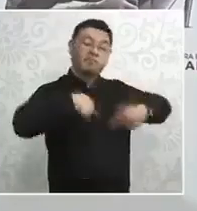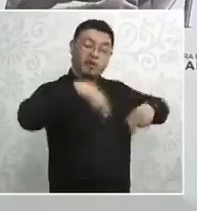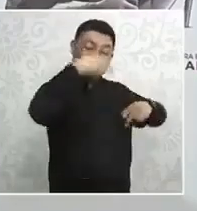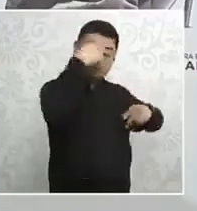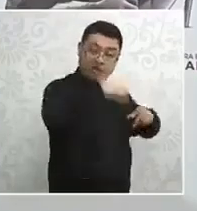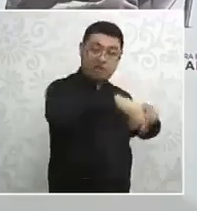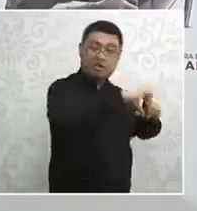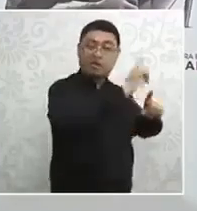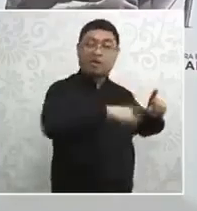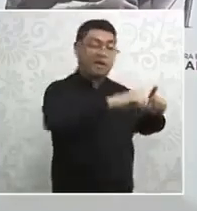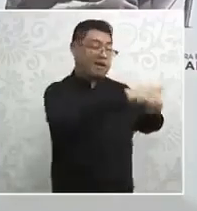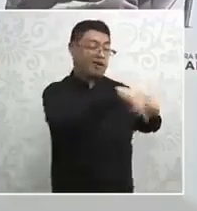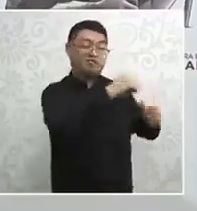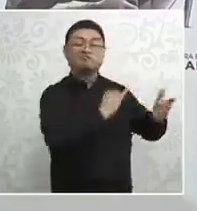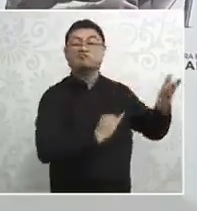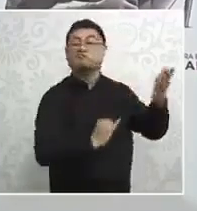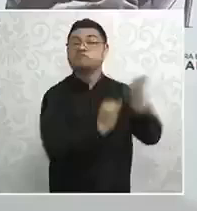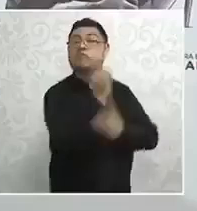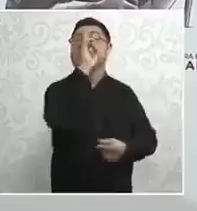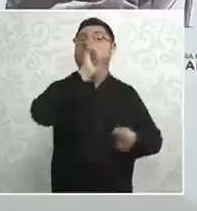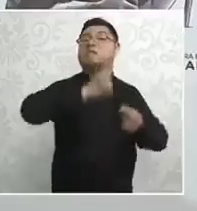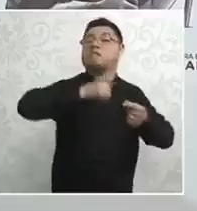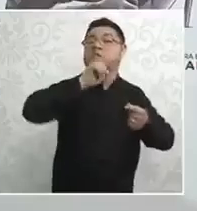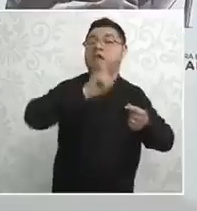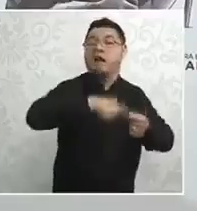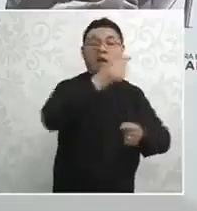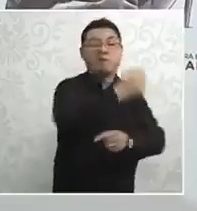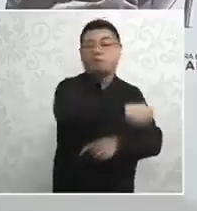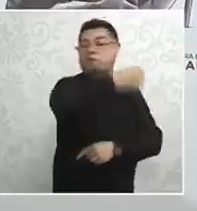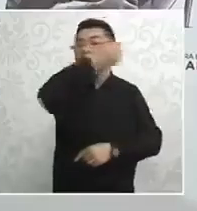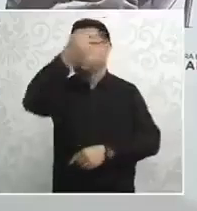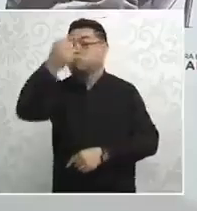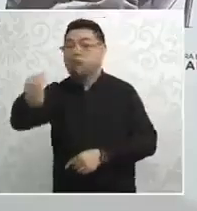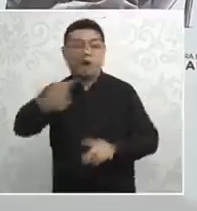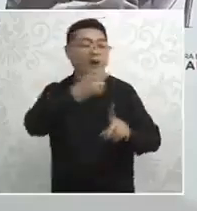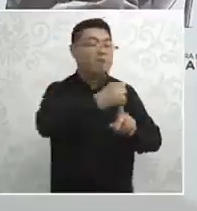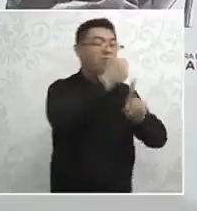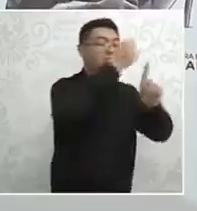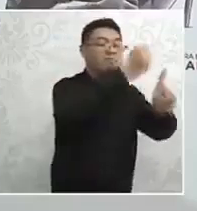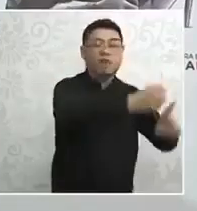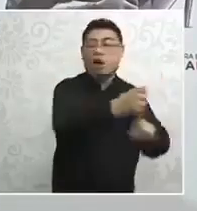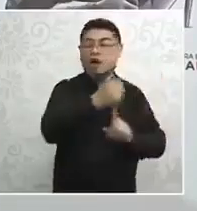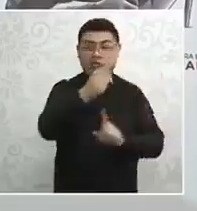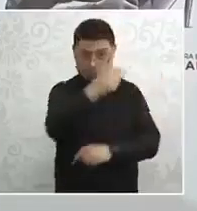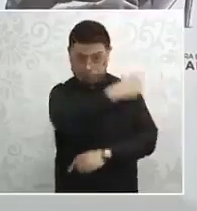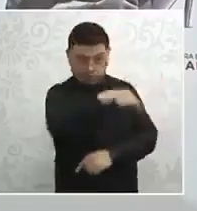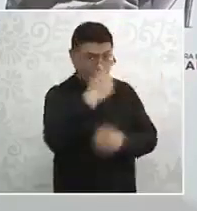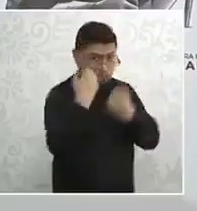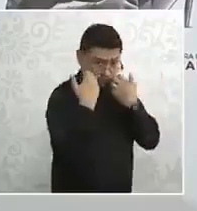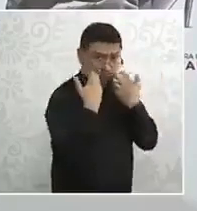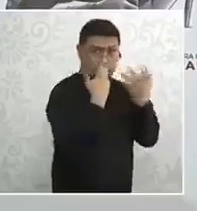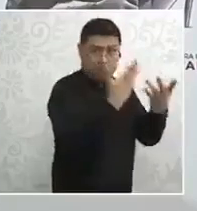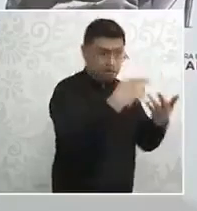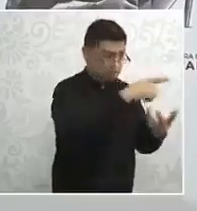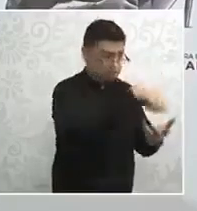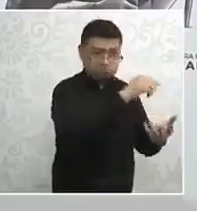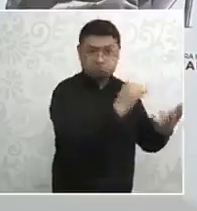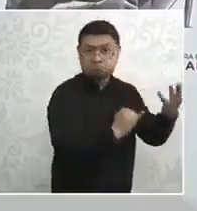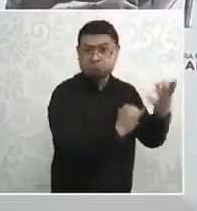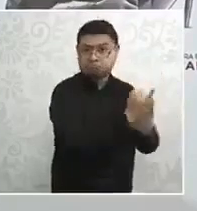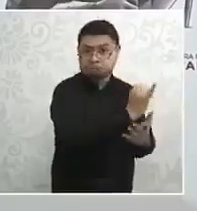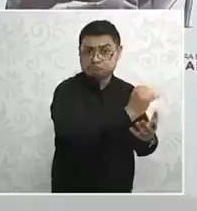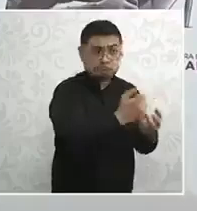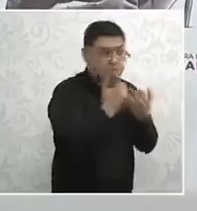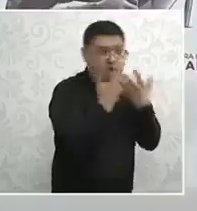sus diputados, a sus senadores, quiere elegir a jueces, magistrados y ministros y no vamos a bajar esa